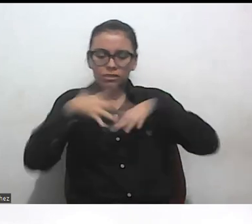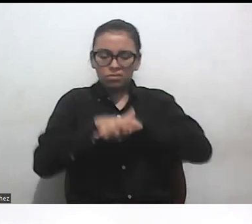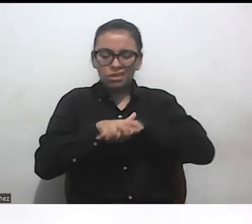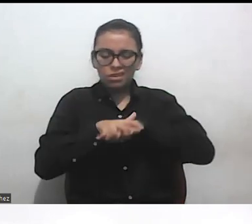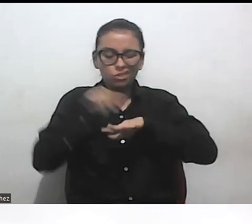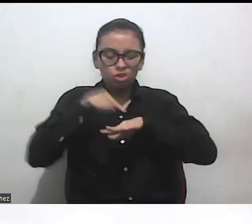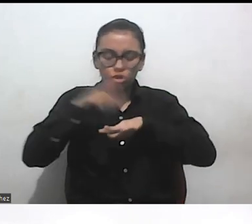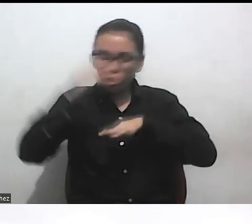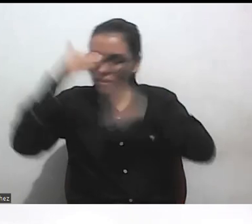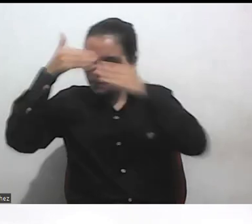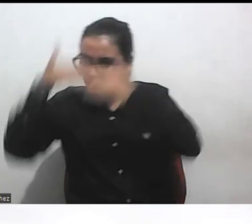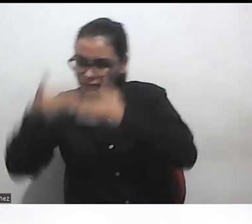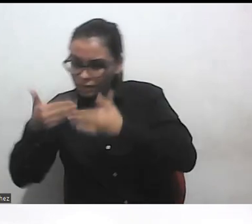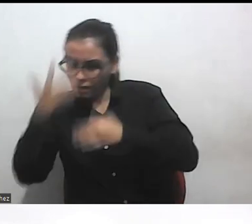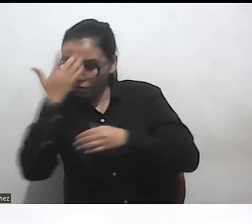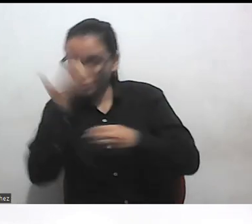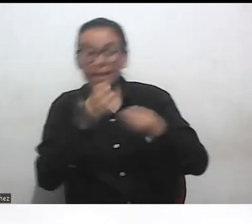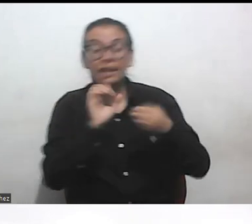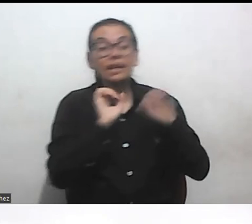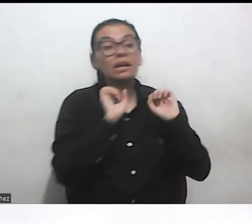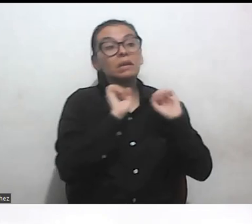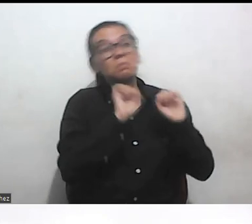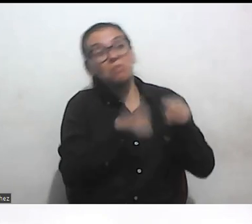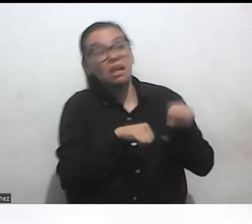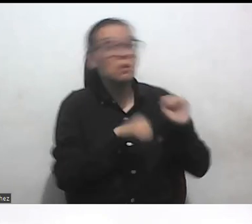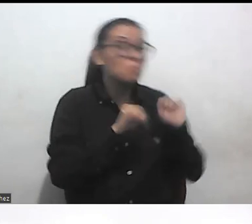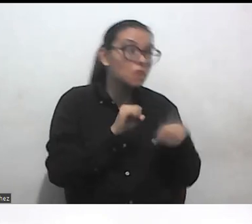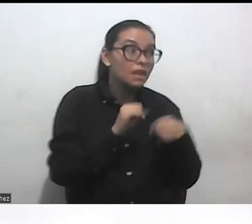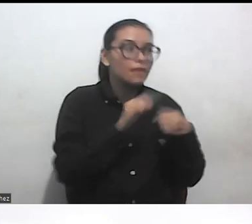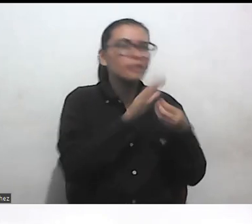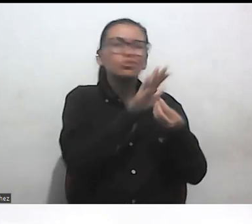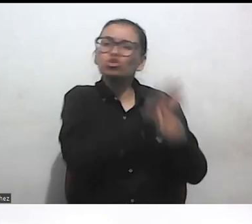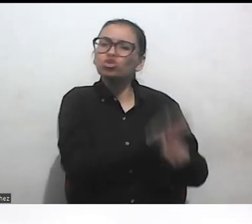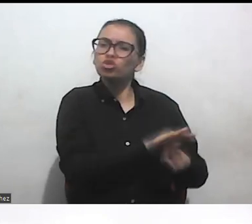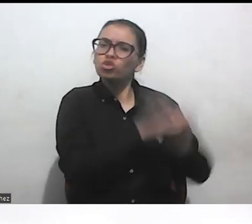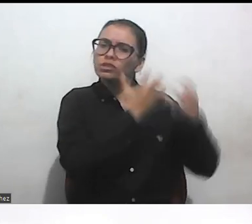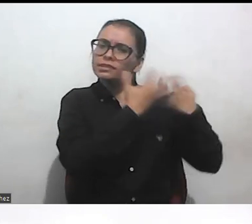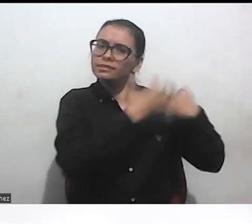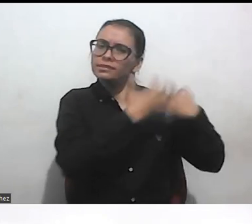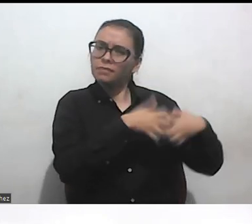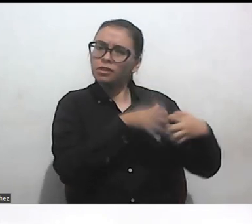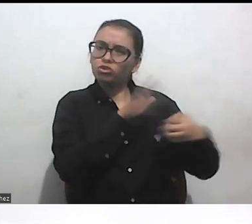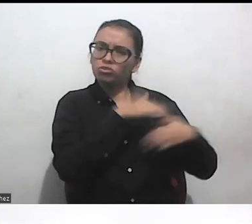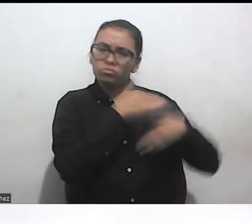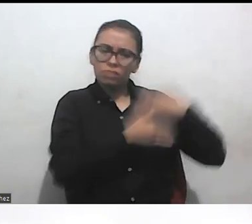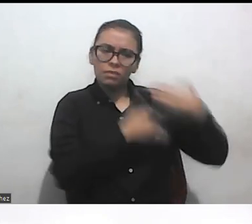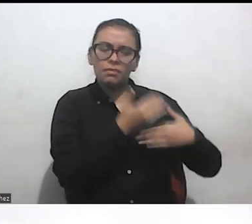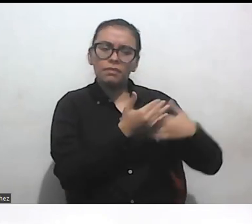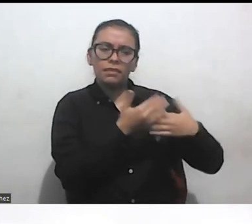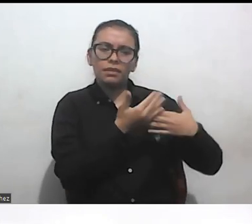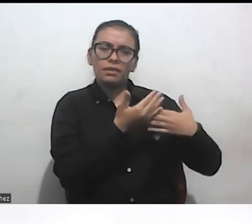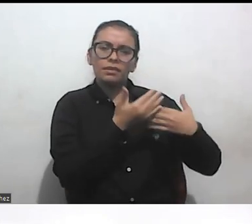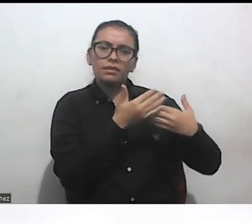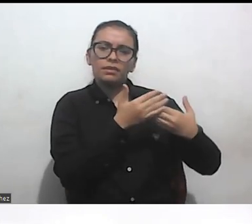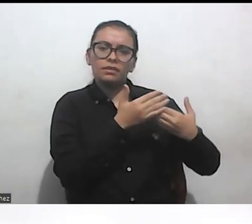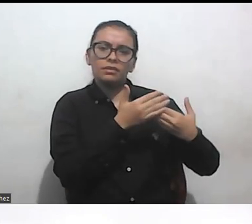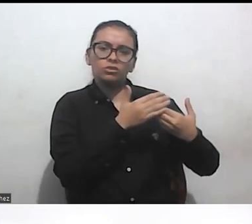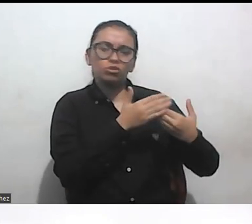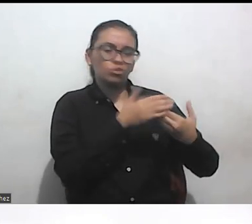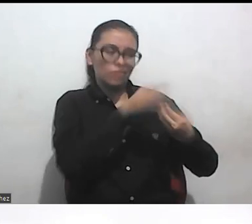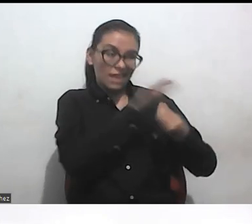el capacitismo como sistema de opresión se ha utilizado como dispositivo para apoyar todos los tipos de opresión